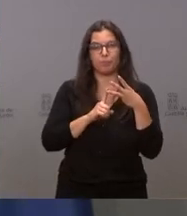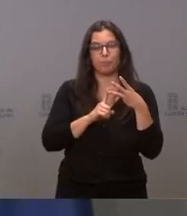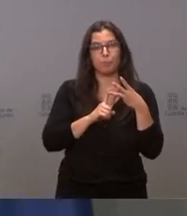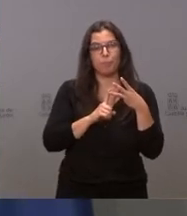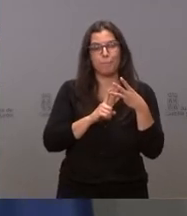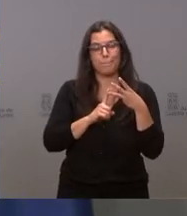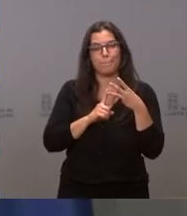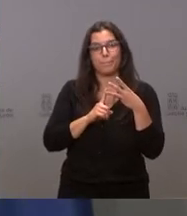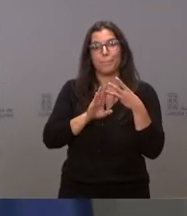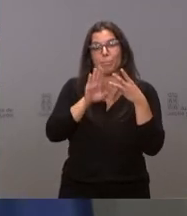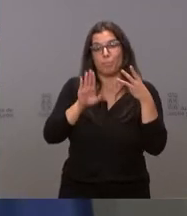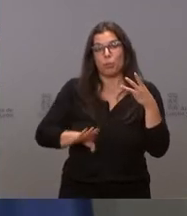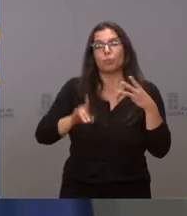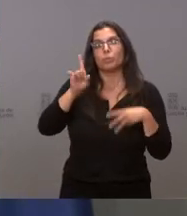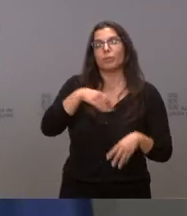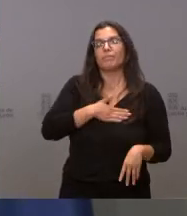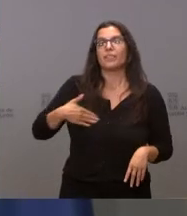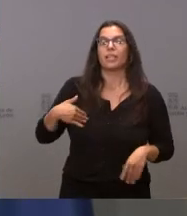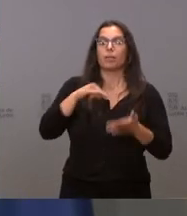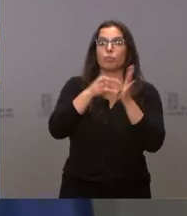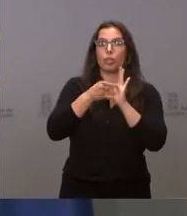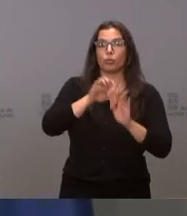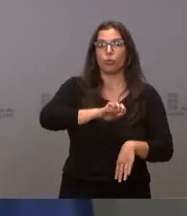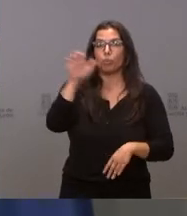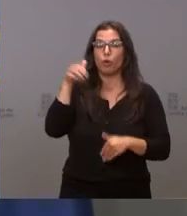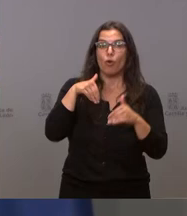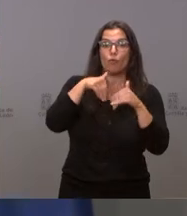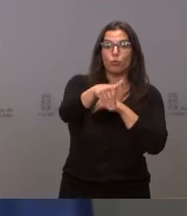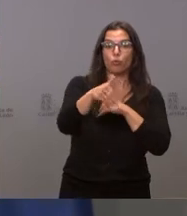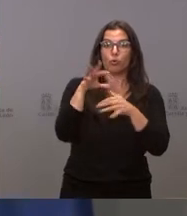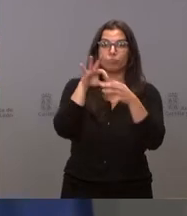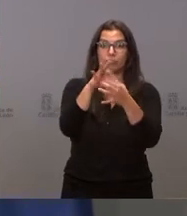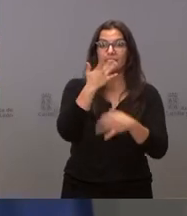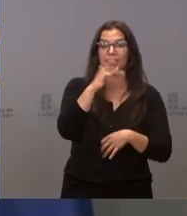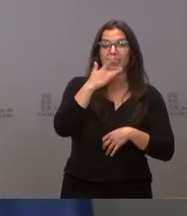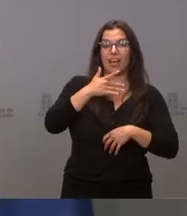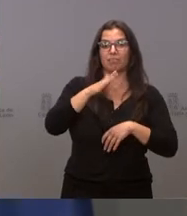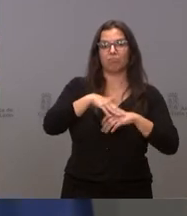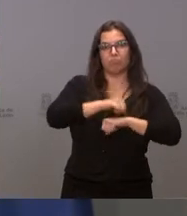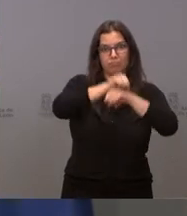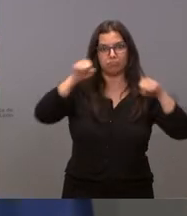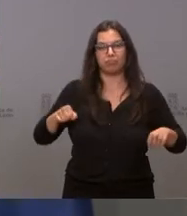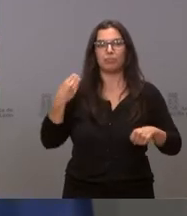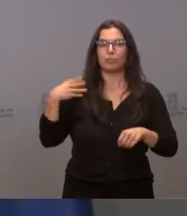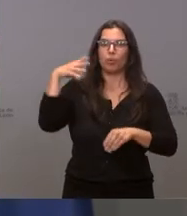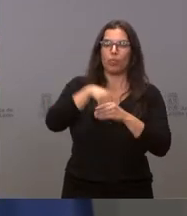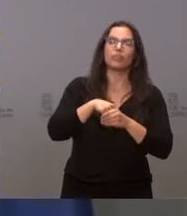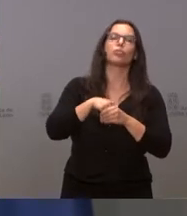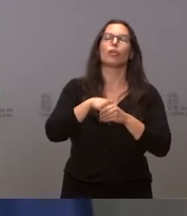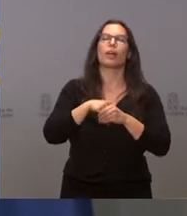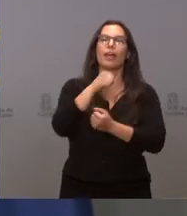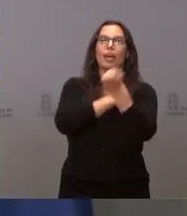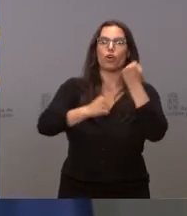se pretende también afianzar el proyecto europeo Futuro Tras el Cristal, embarcado en las estrategias de economía circular,